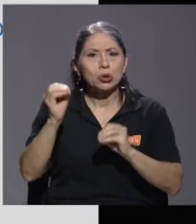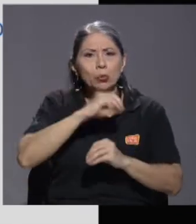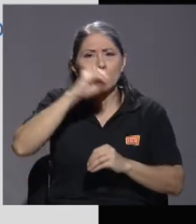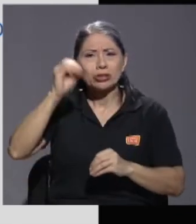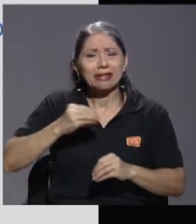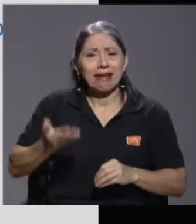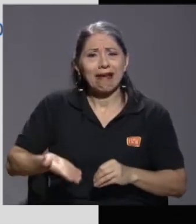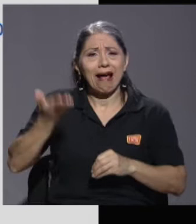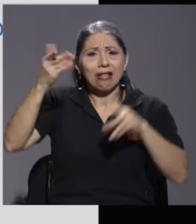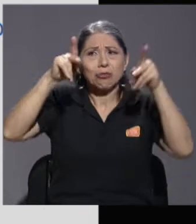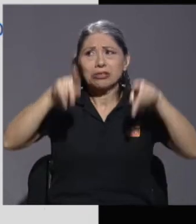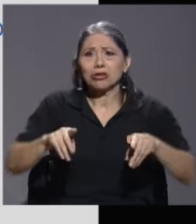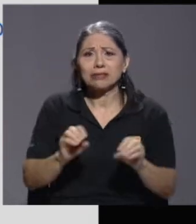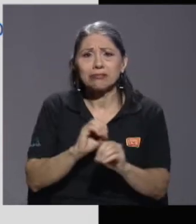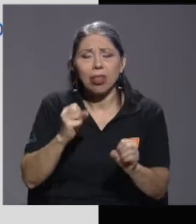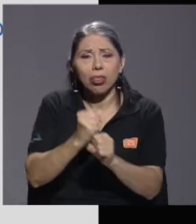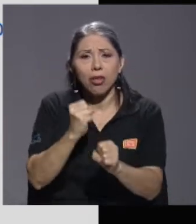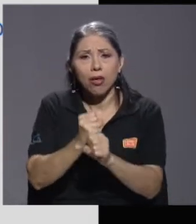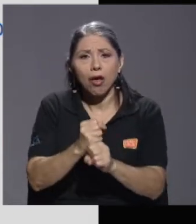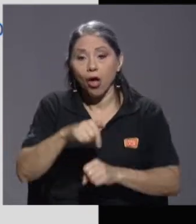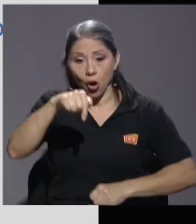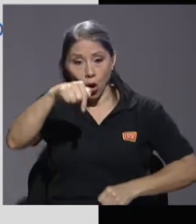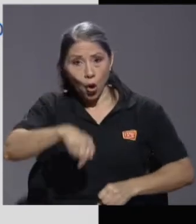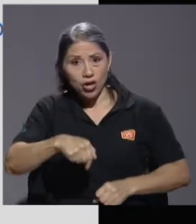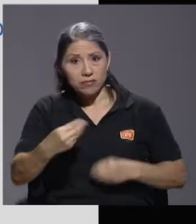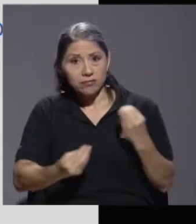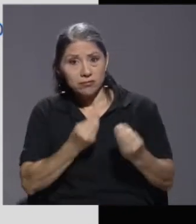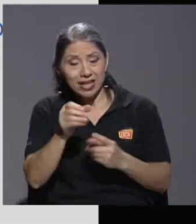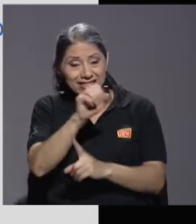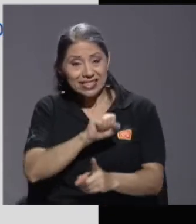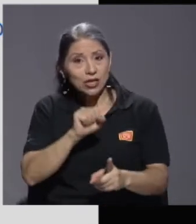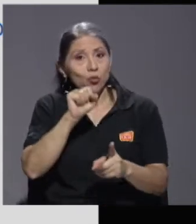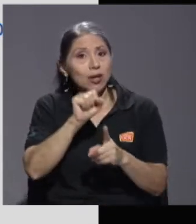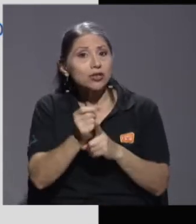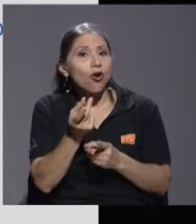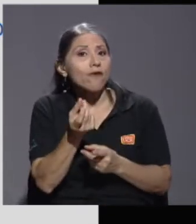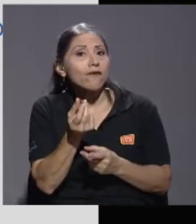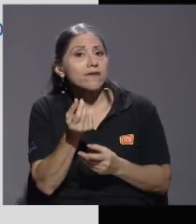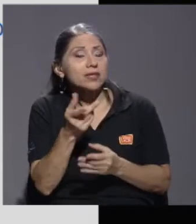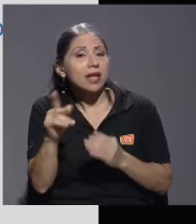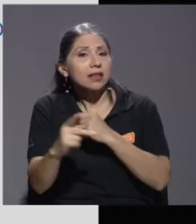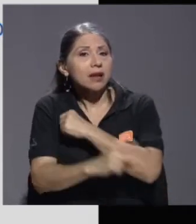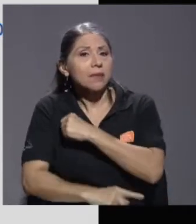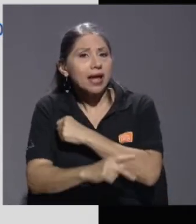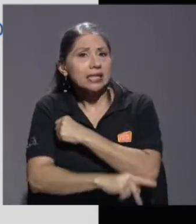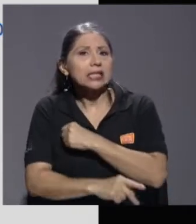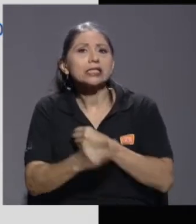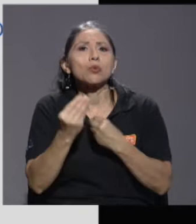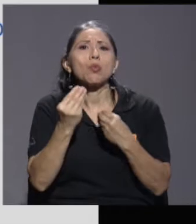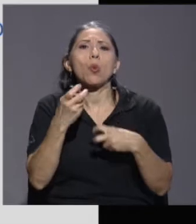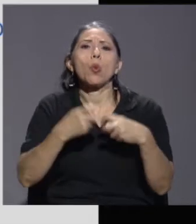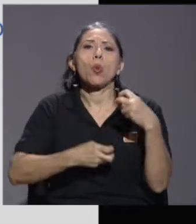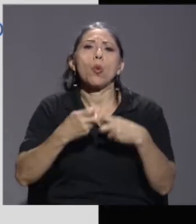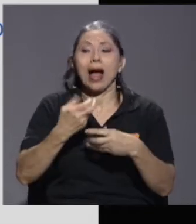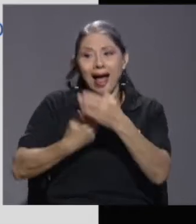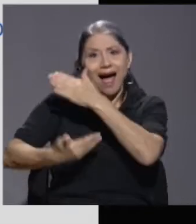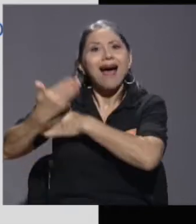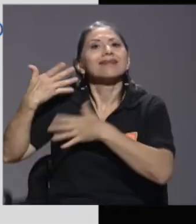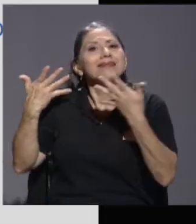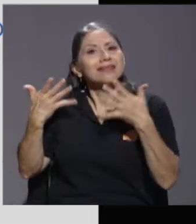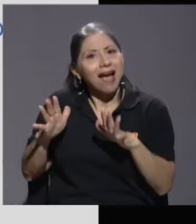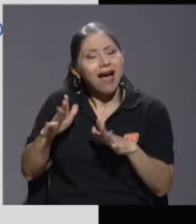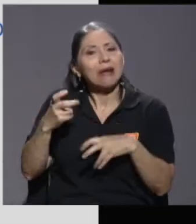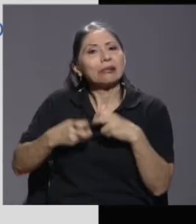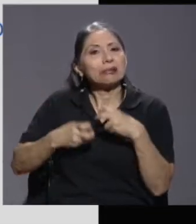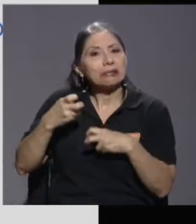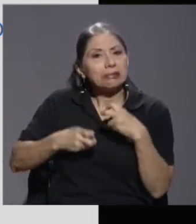desempleo y lo que nos ocupa el día de hoy, la situación fiscal del país es bastante comprometida. Era comprometida desde